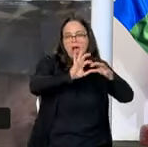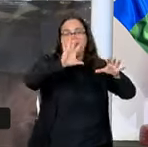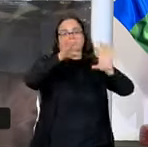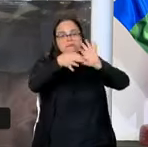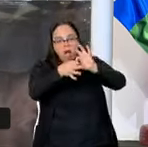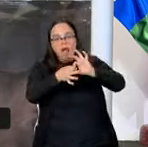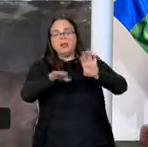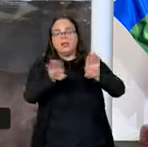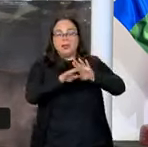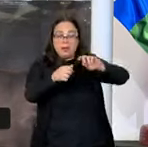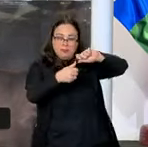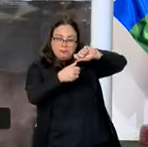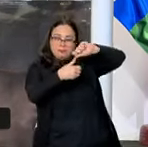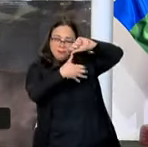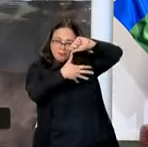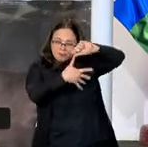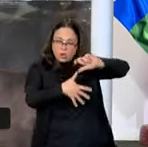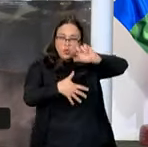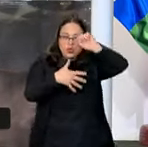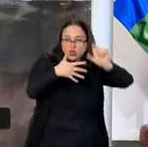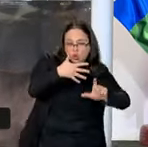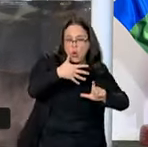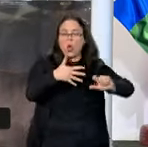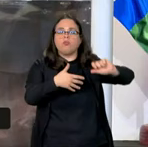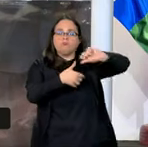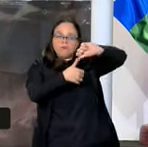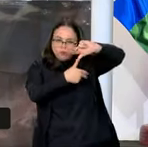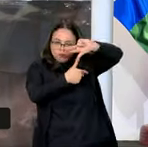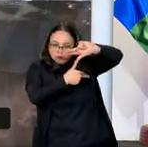de esta América Latina, de esta América del Sur.